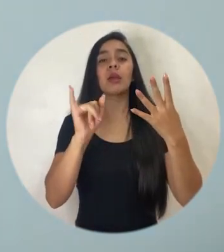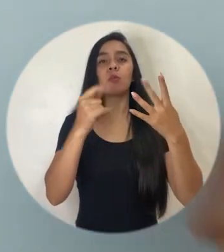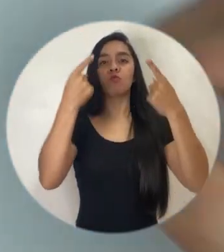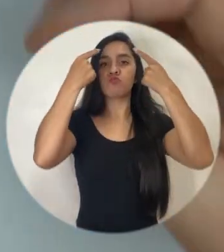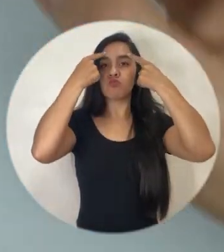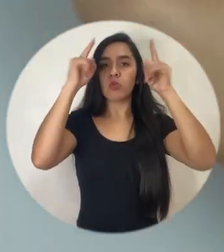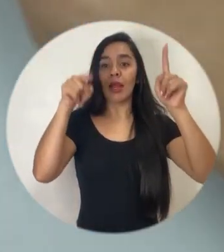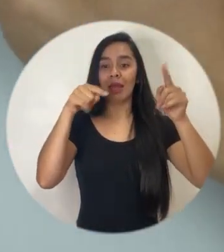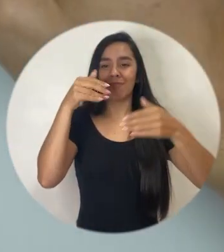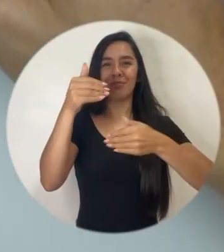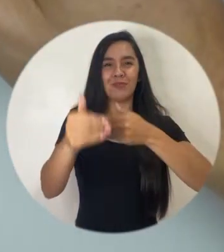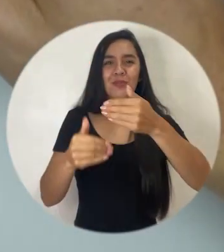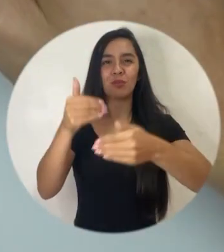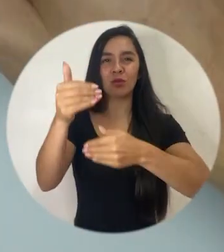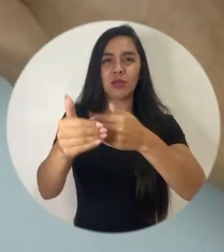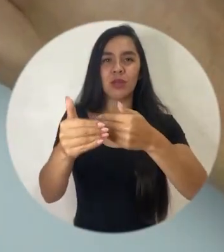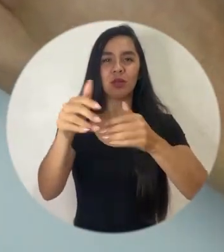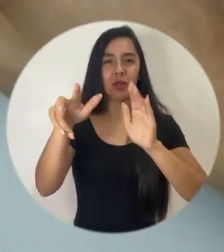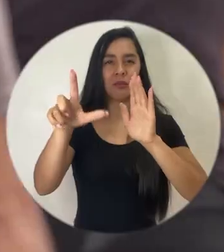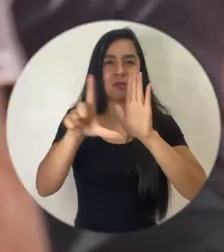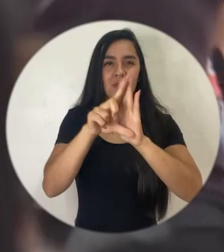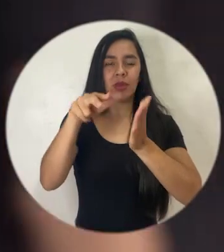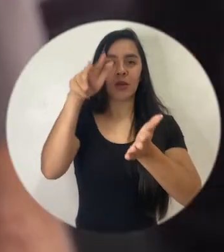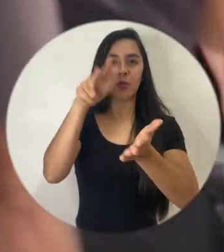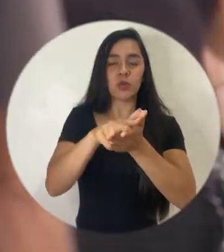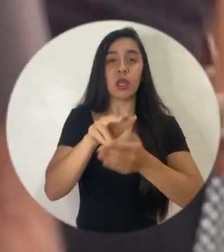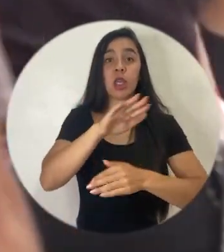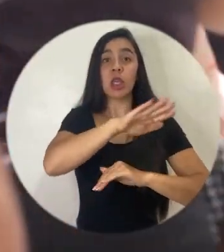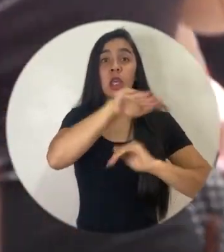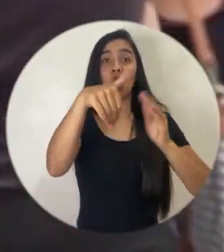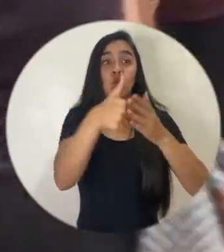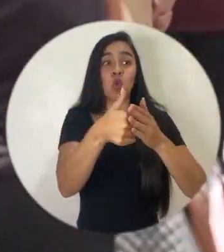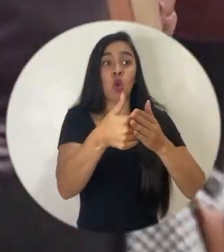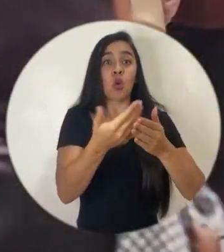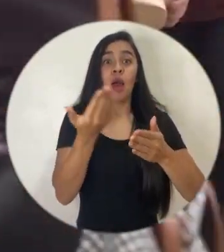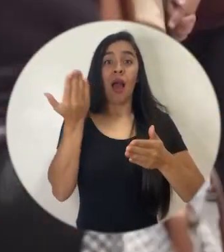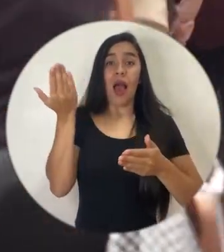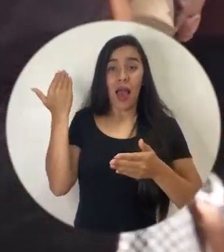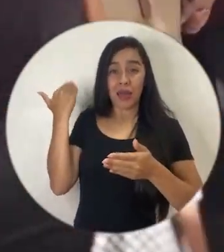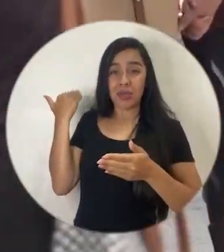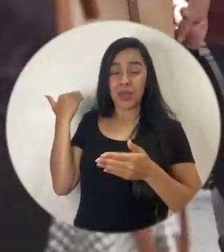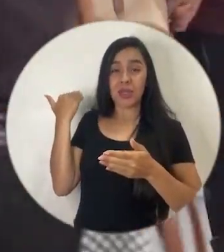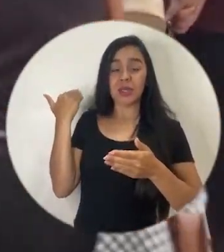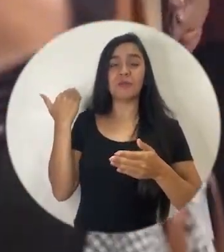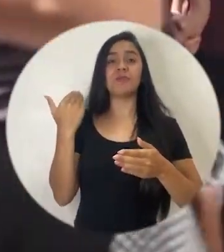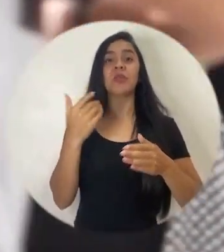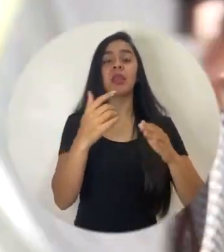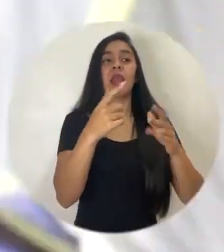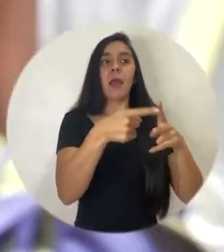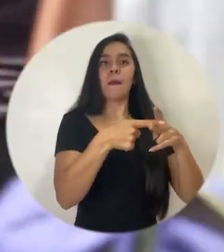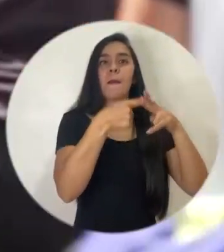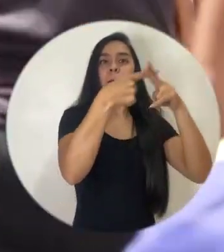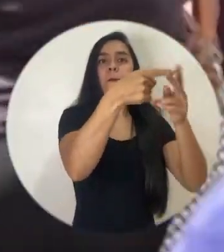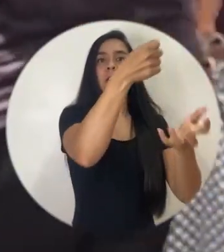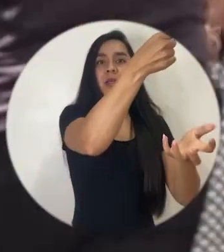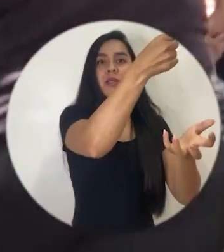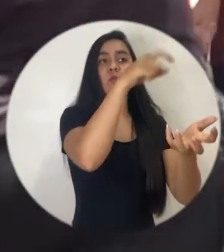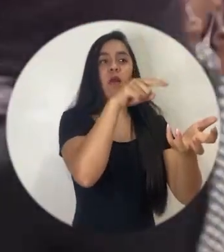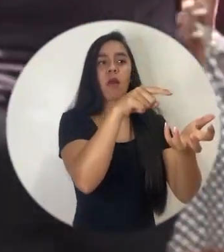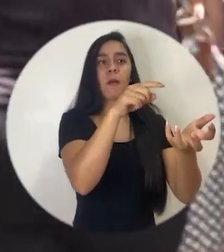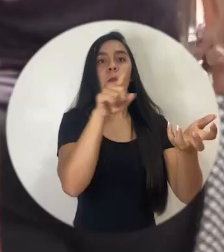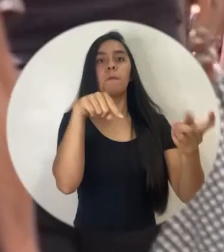también en ese proceso que todos los costos que antes metían